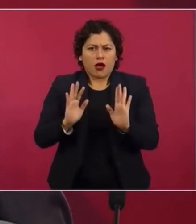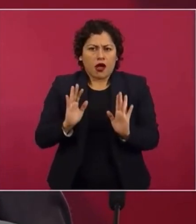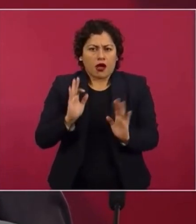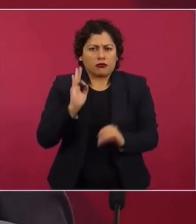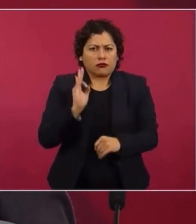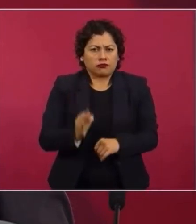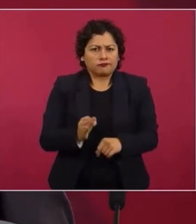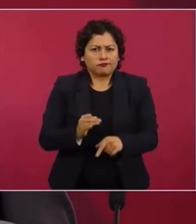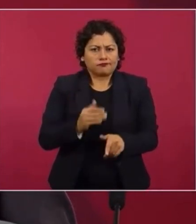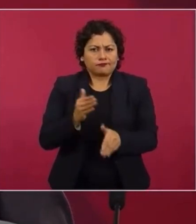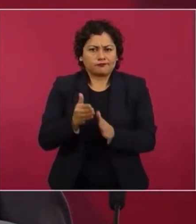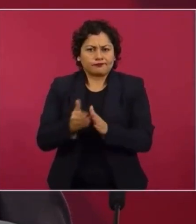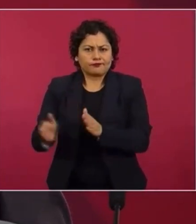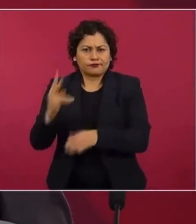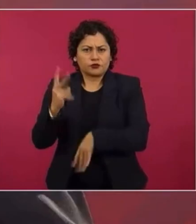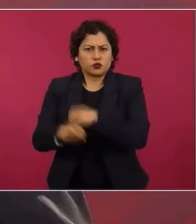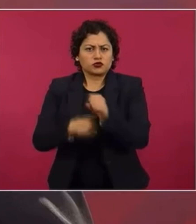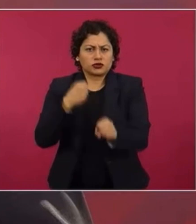También, también,